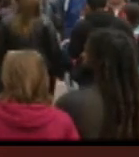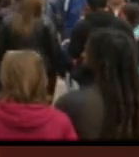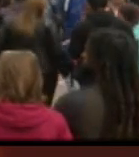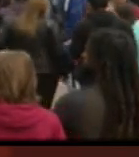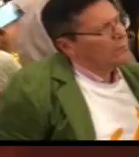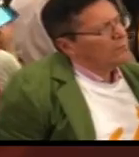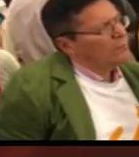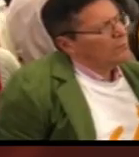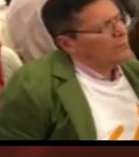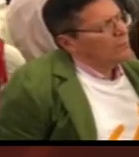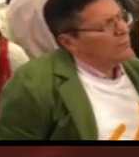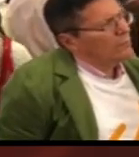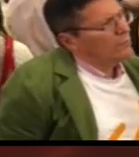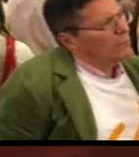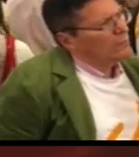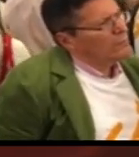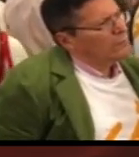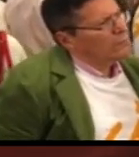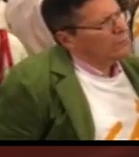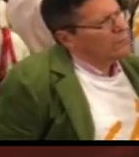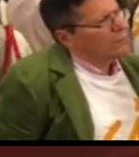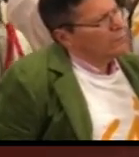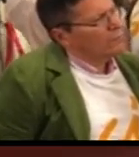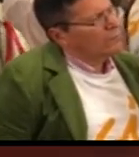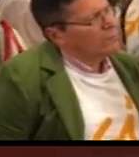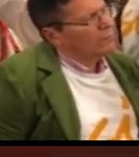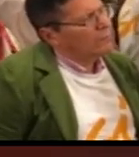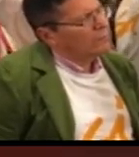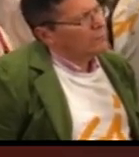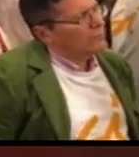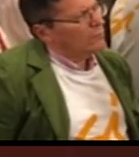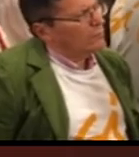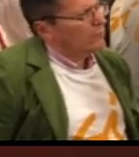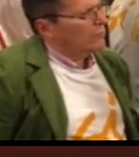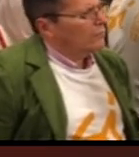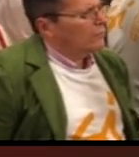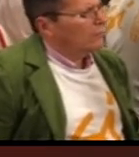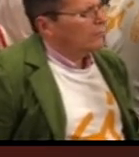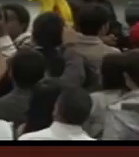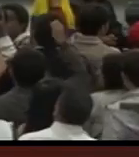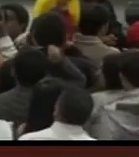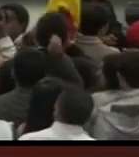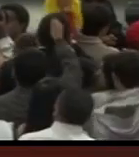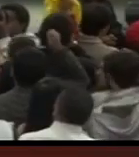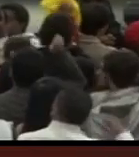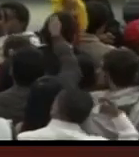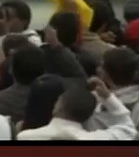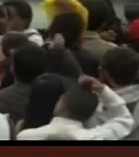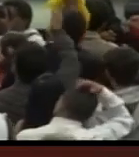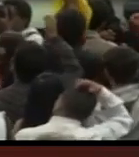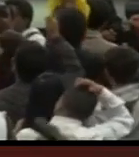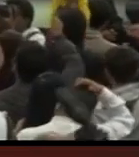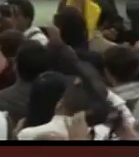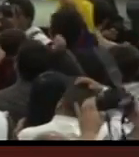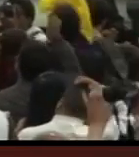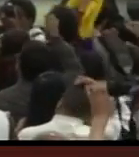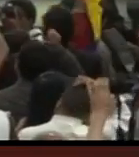electores Colombia tiene 34 millones 900 mil electores